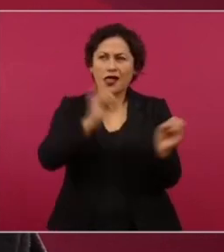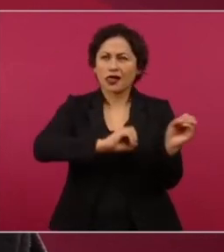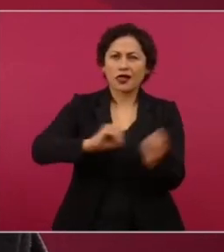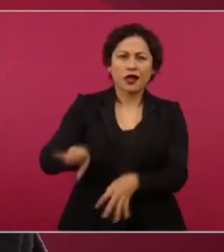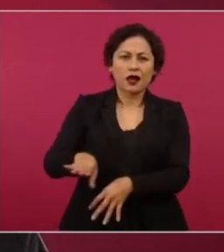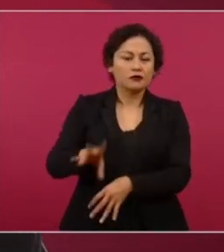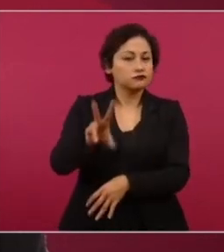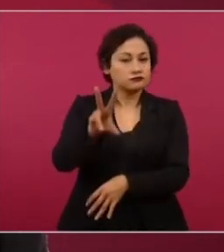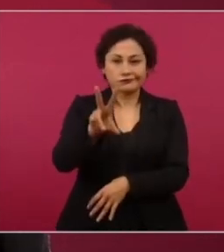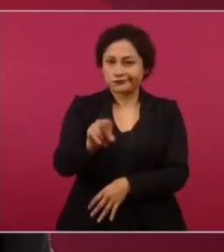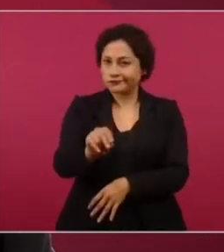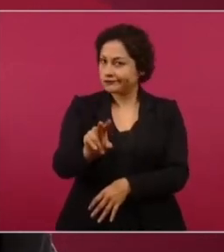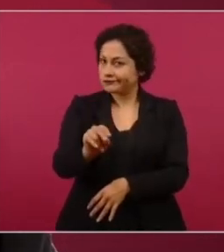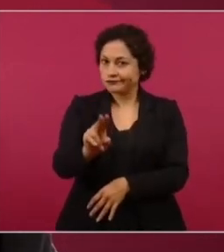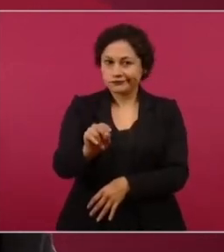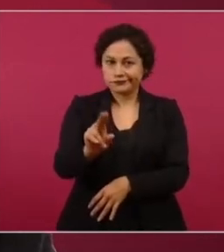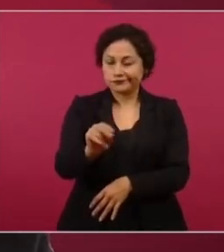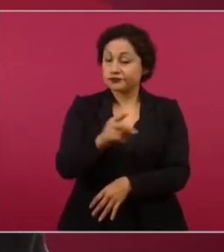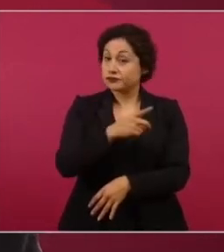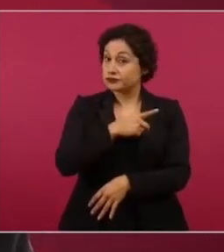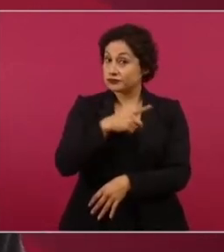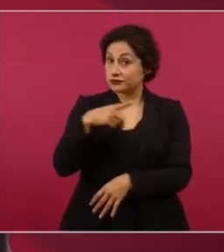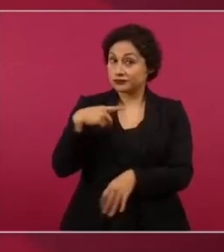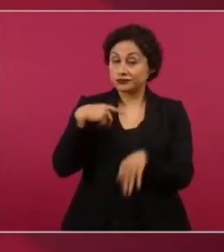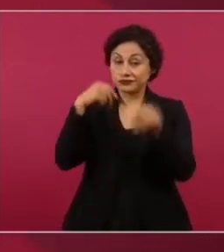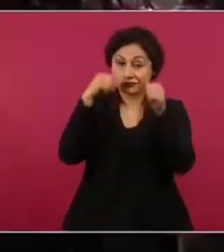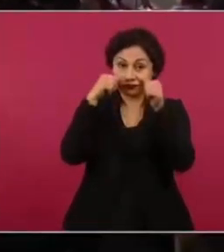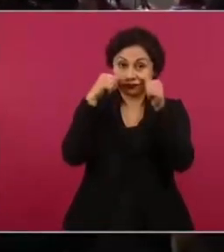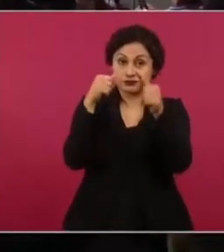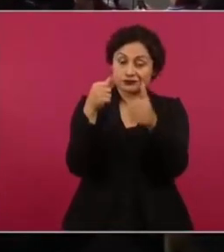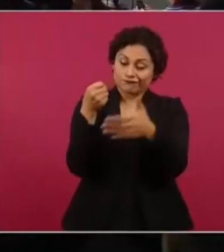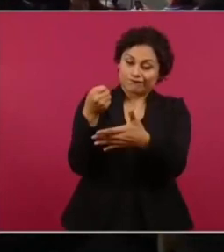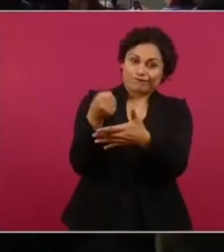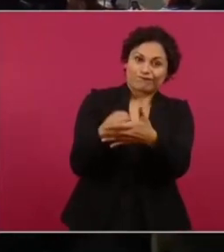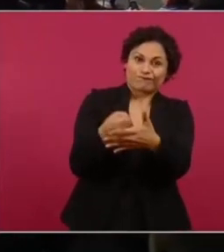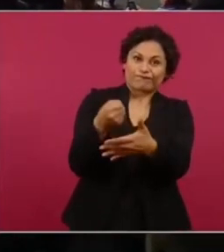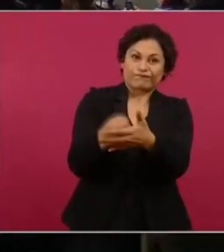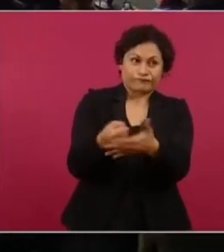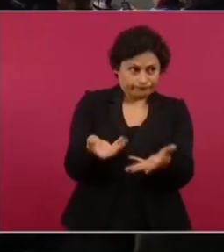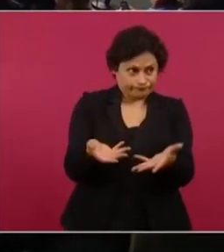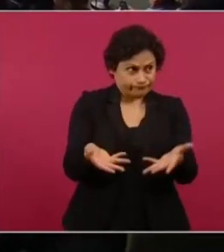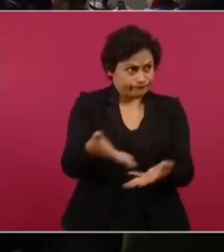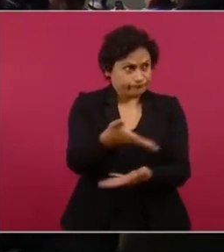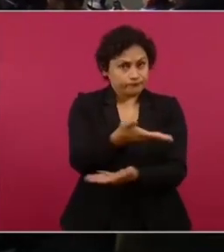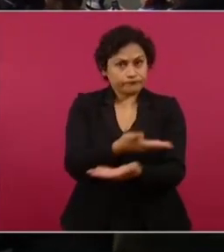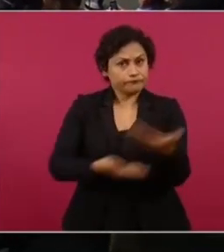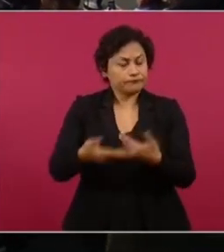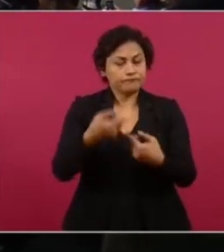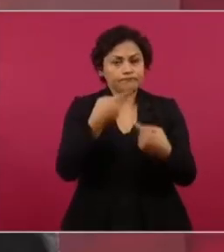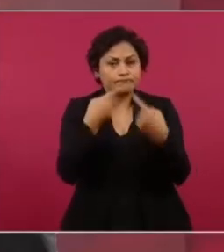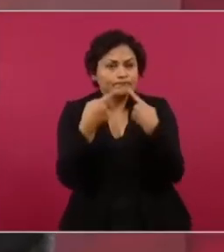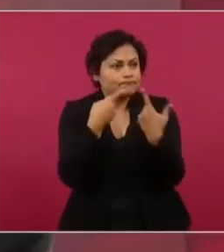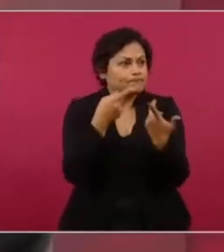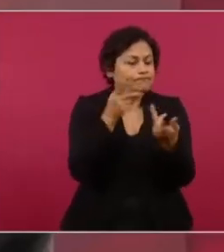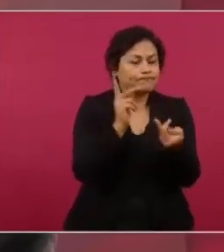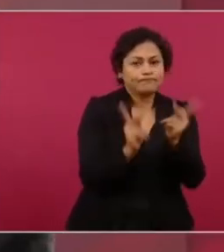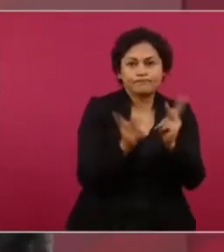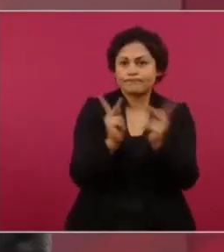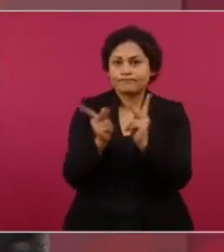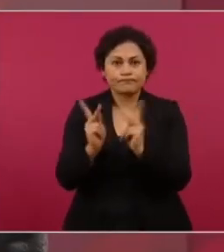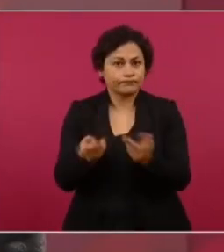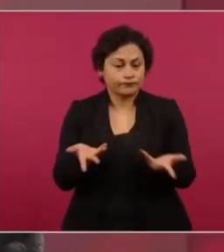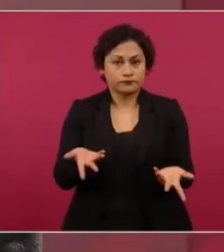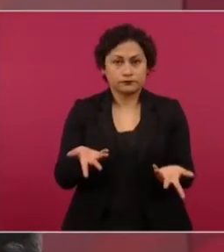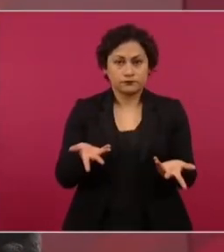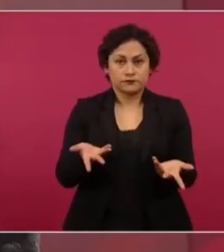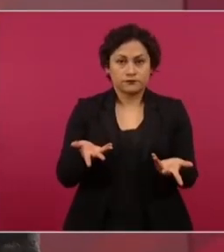que sea tema de discusión en la próxima campaña